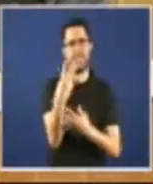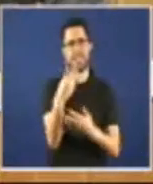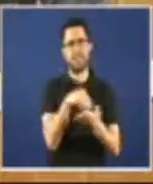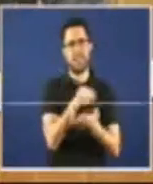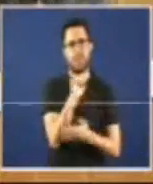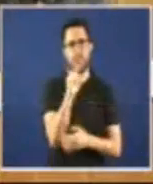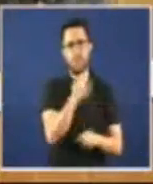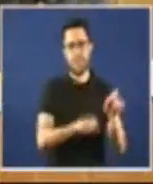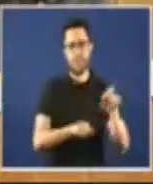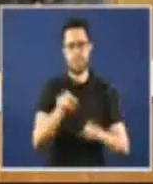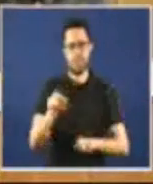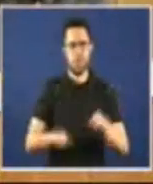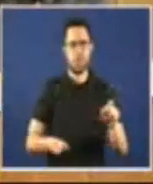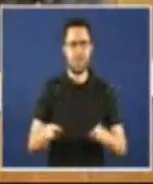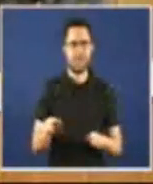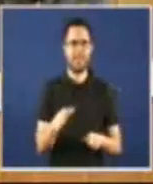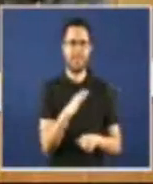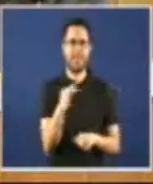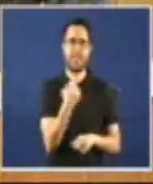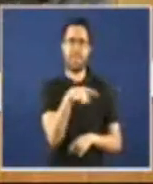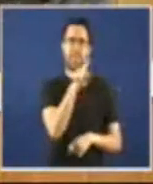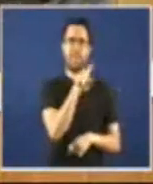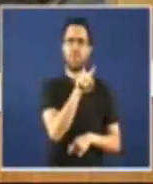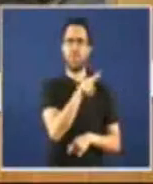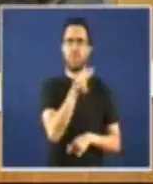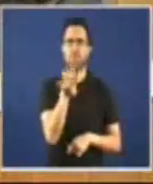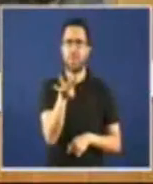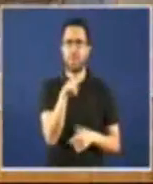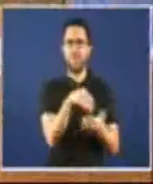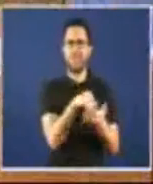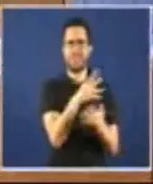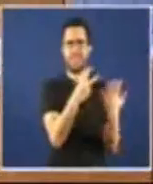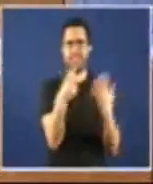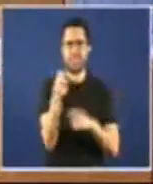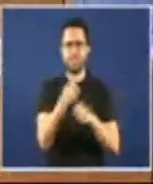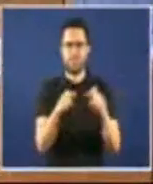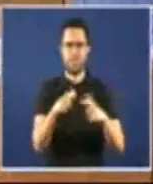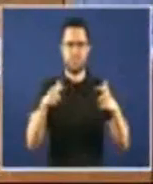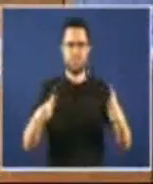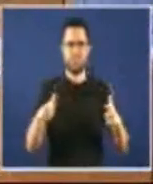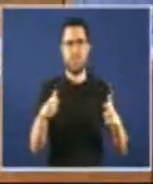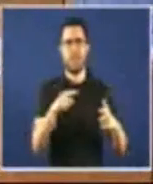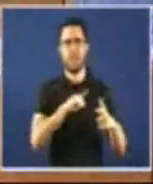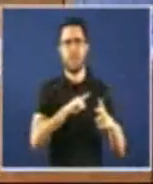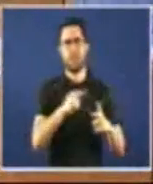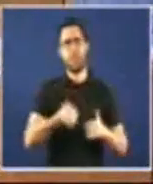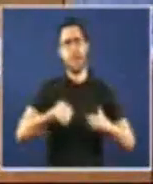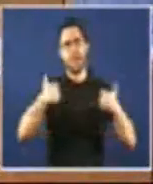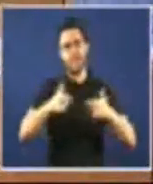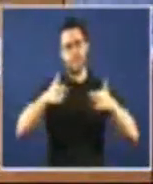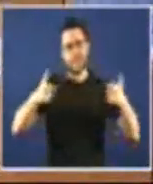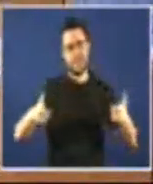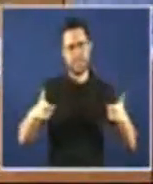224.700 mais. Ou seja, em 4 anos este governo engendrou quase que tanto desemprego